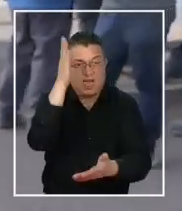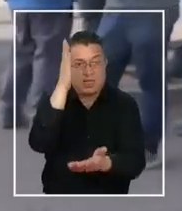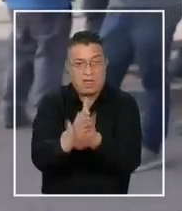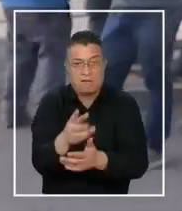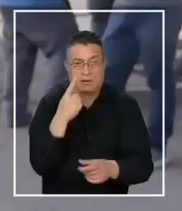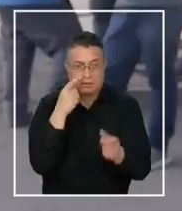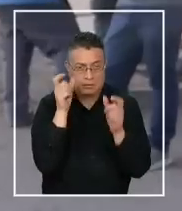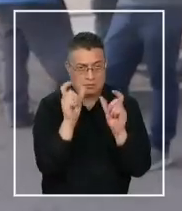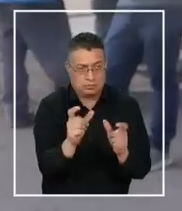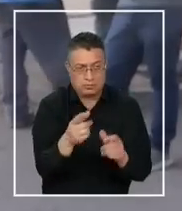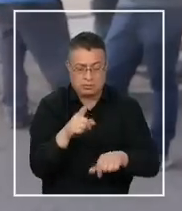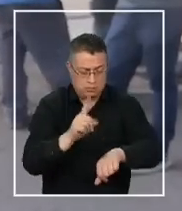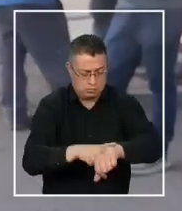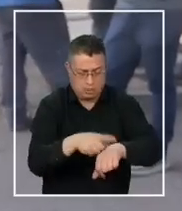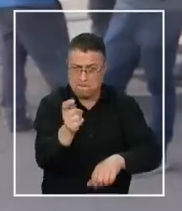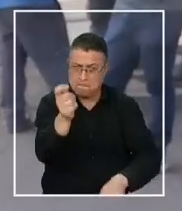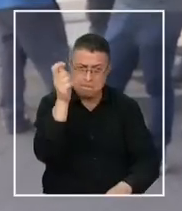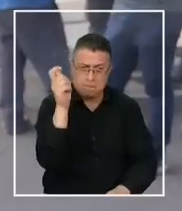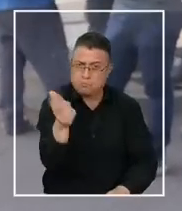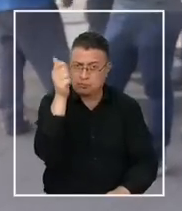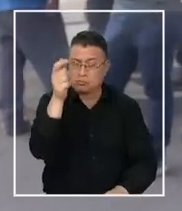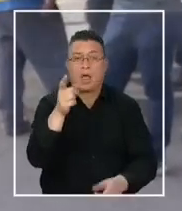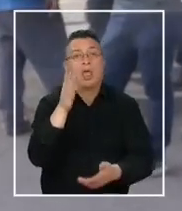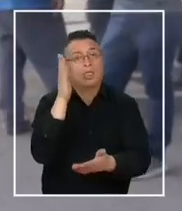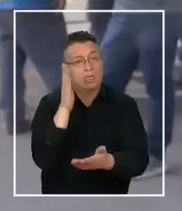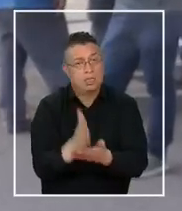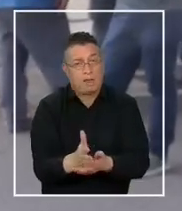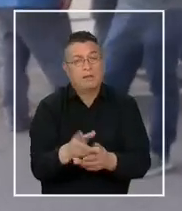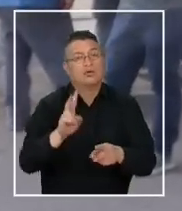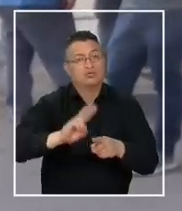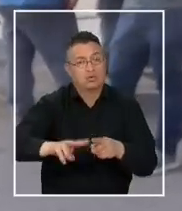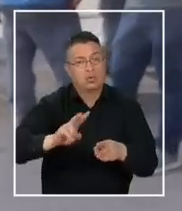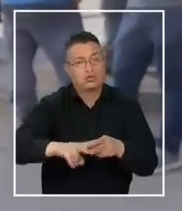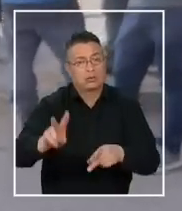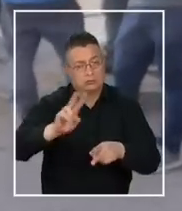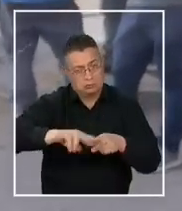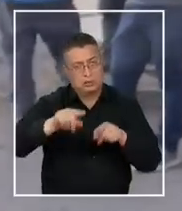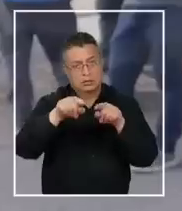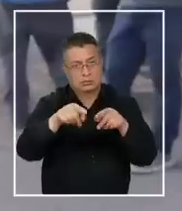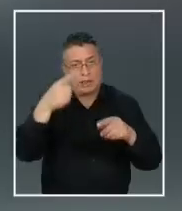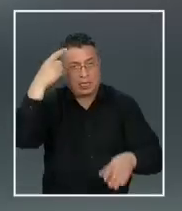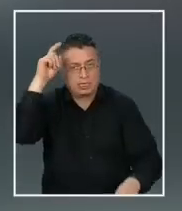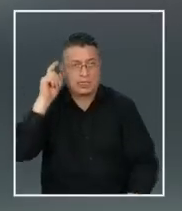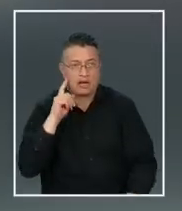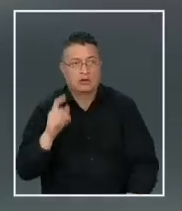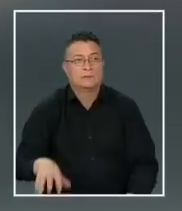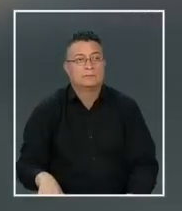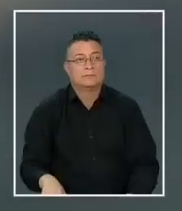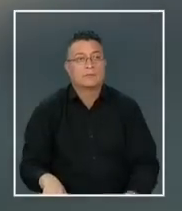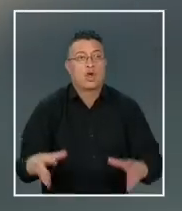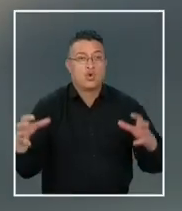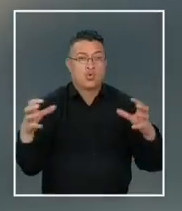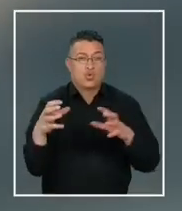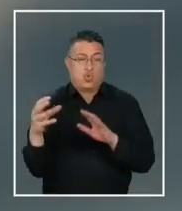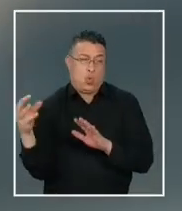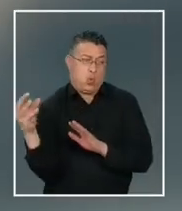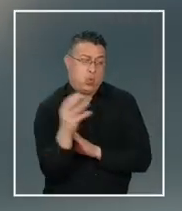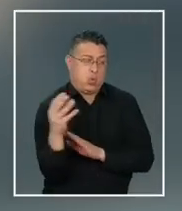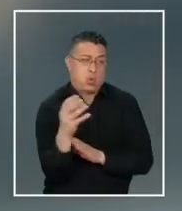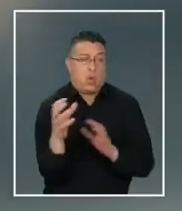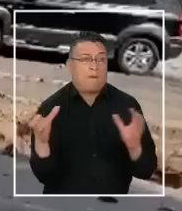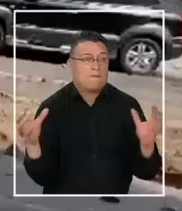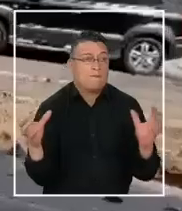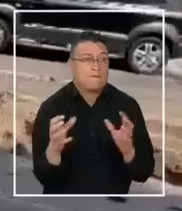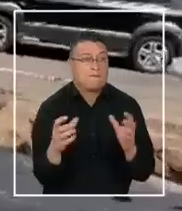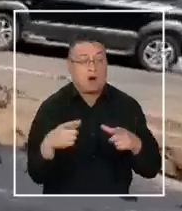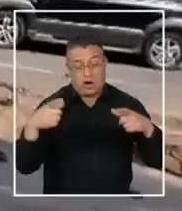necesario para que en el menor tiempo técnicamente factible puedan solucionar y reparar este daño. Debido a la potencia del agua, incluso